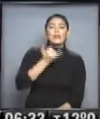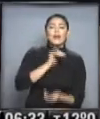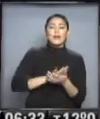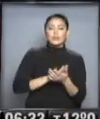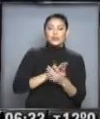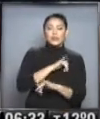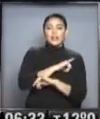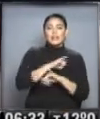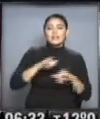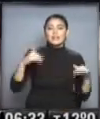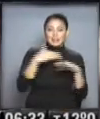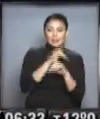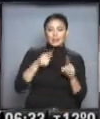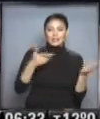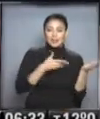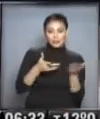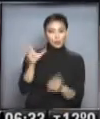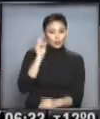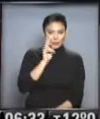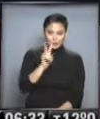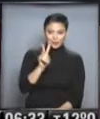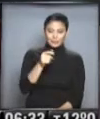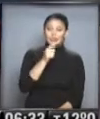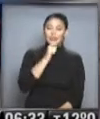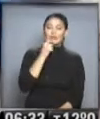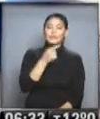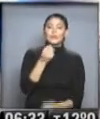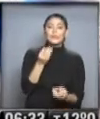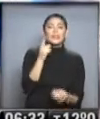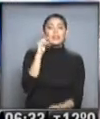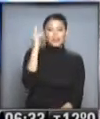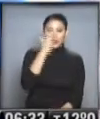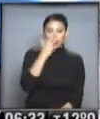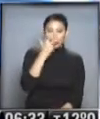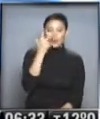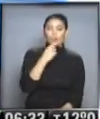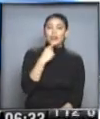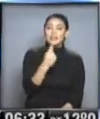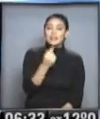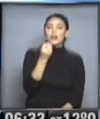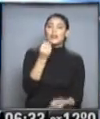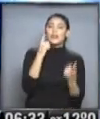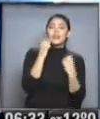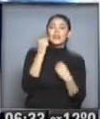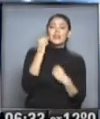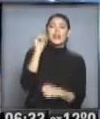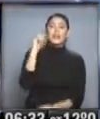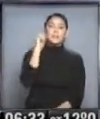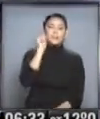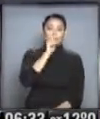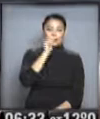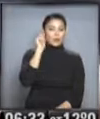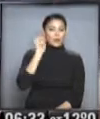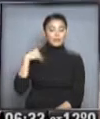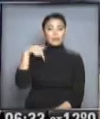cómo va a estar el tránsito y los servicios. ¿Qué te parece si lo escuchamos? Hola, Hugo, buenos días. ¿Qué tal? Buen día, Maki, Gabriela. Una jornada que comienza con